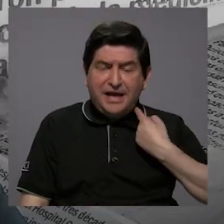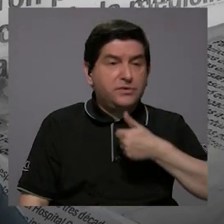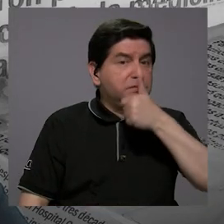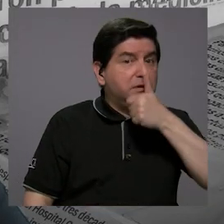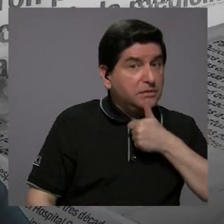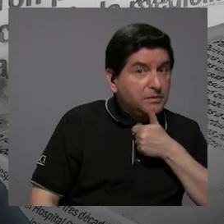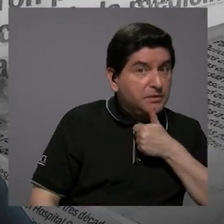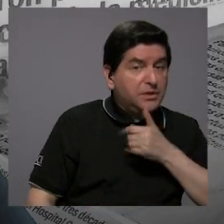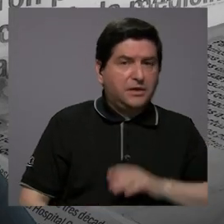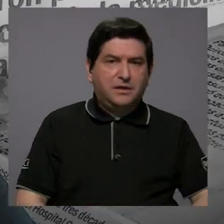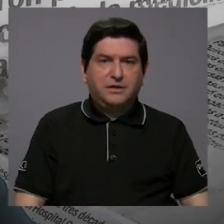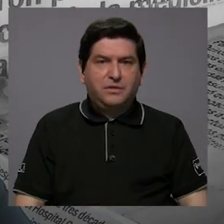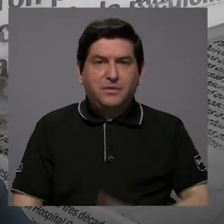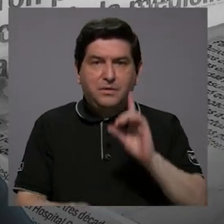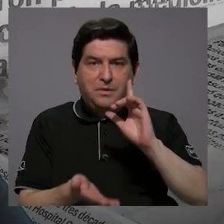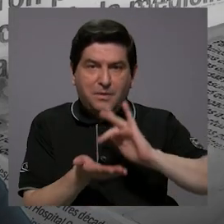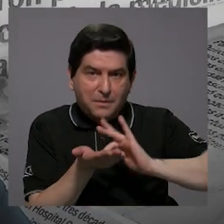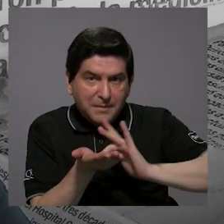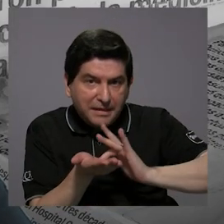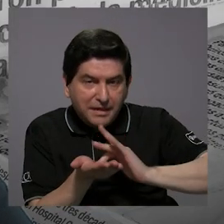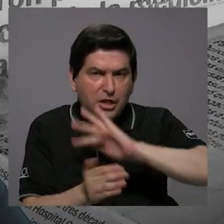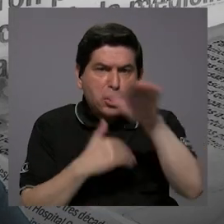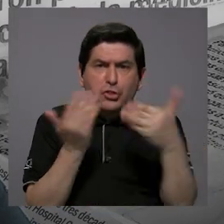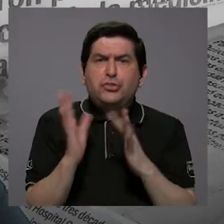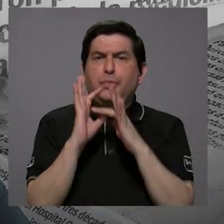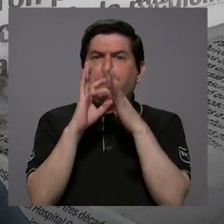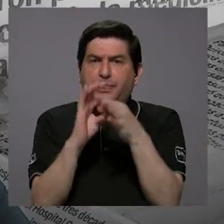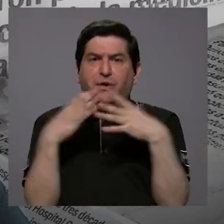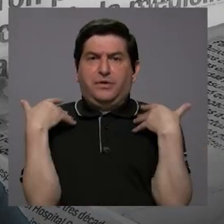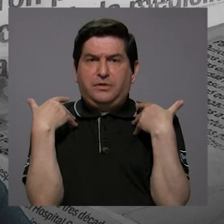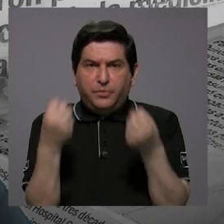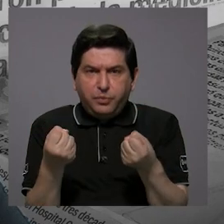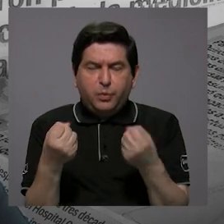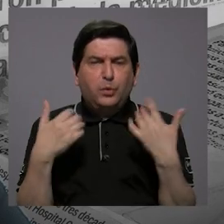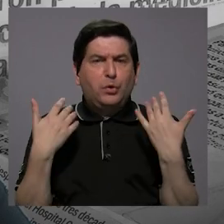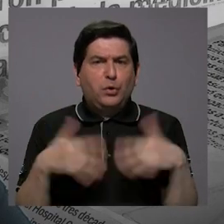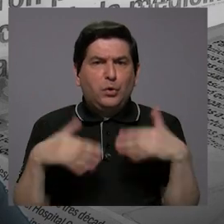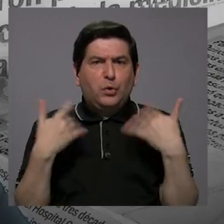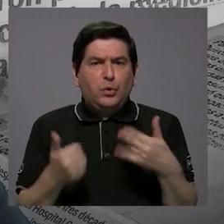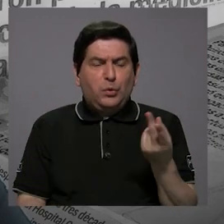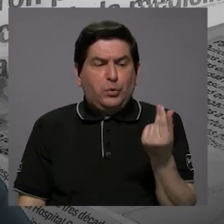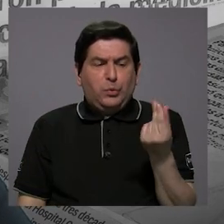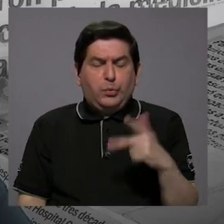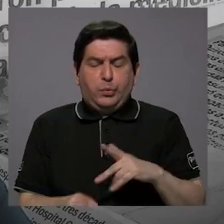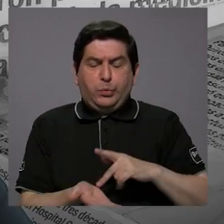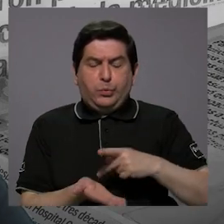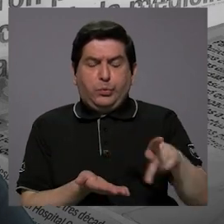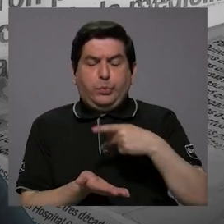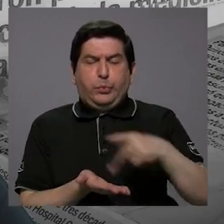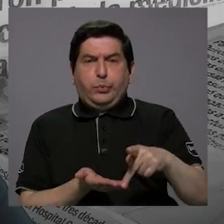nivel privado, en medicamentos, todo lo que tiene que ver con salud es excesivamente caro.